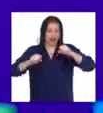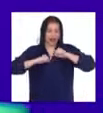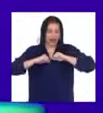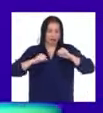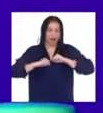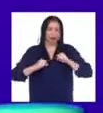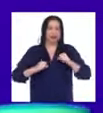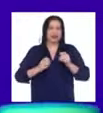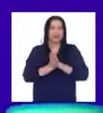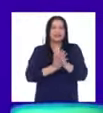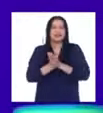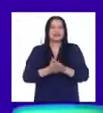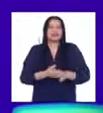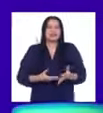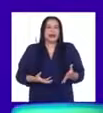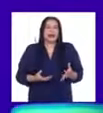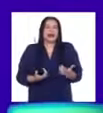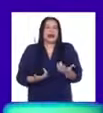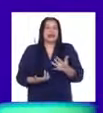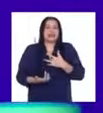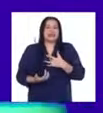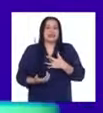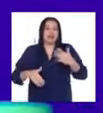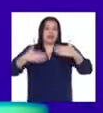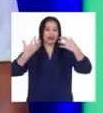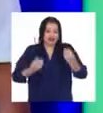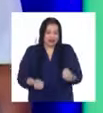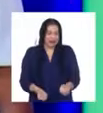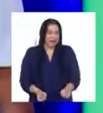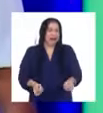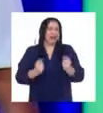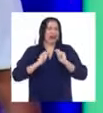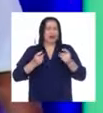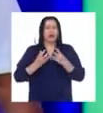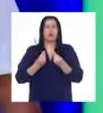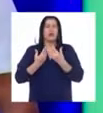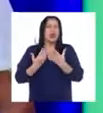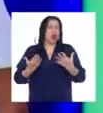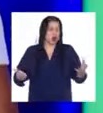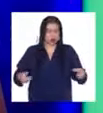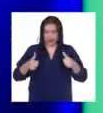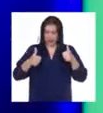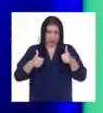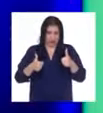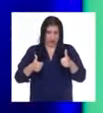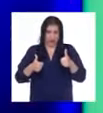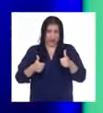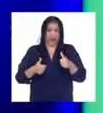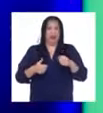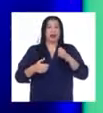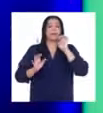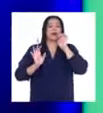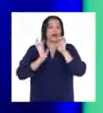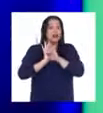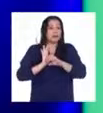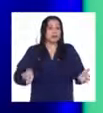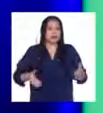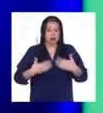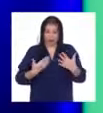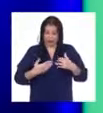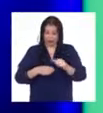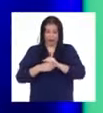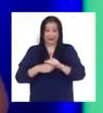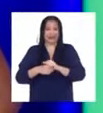sentido a mi vida y me ha dado muchas cosas buenas. Por ejemplo, de poder practicar mi pasión,